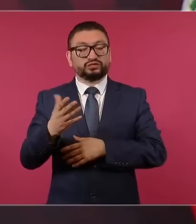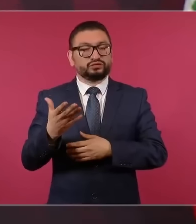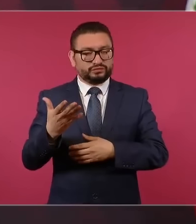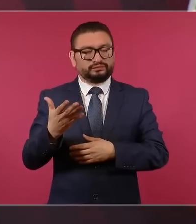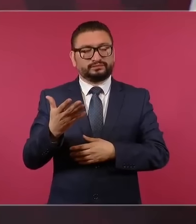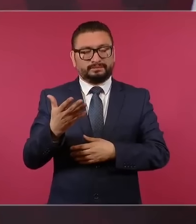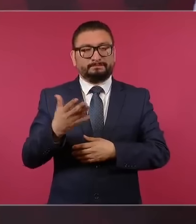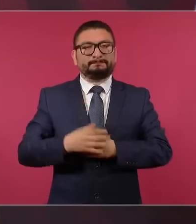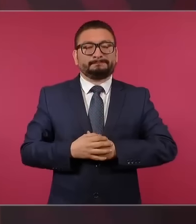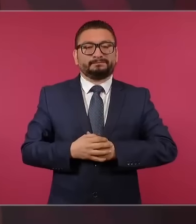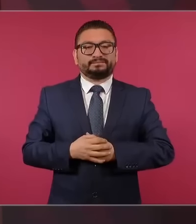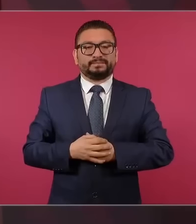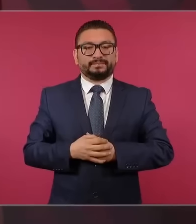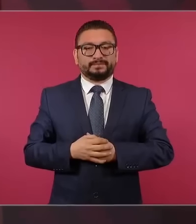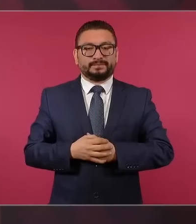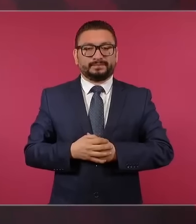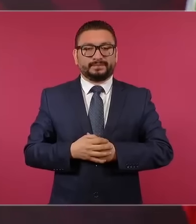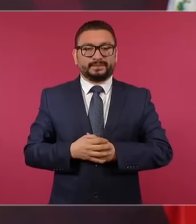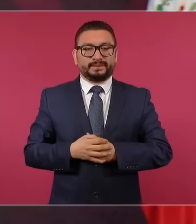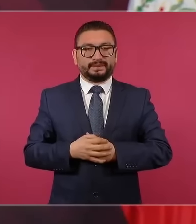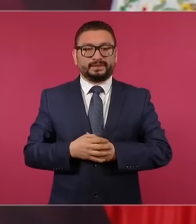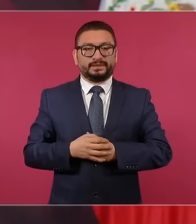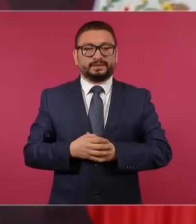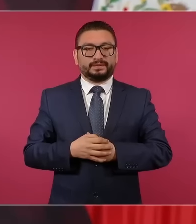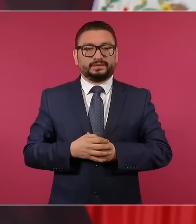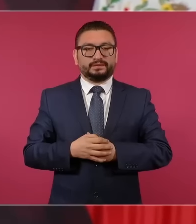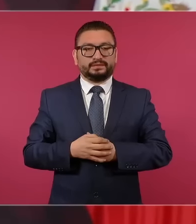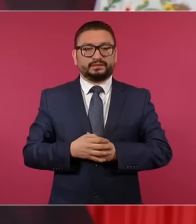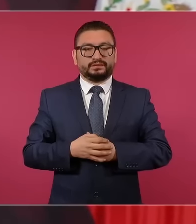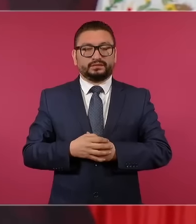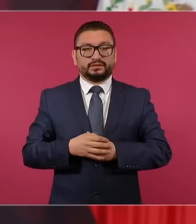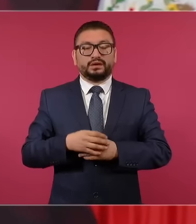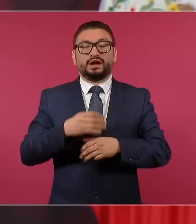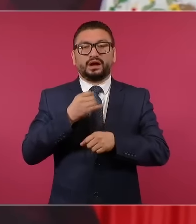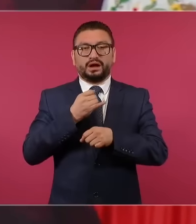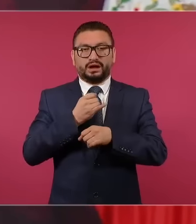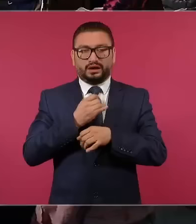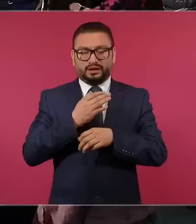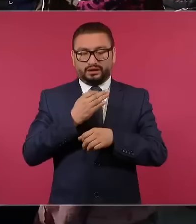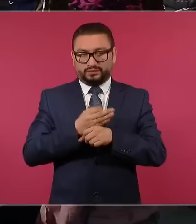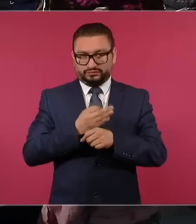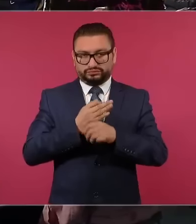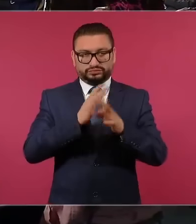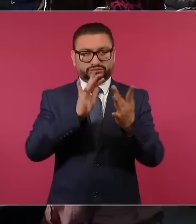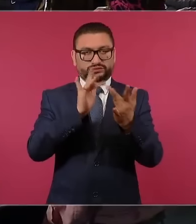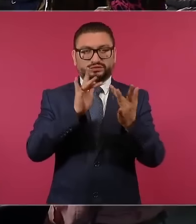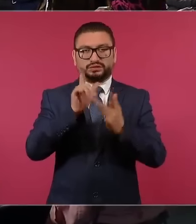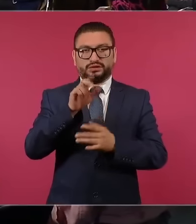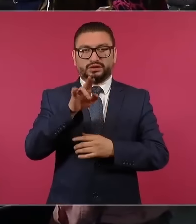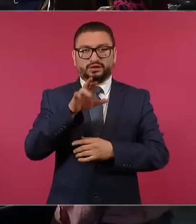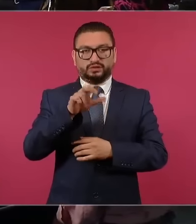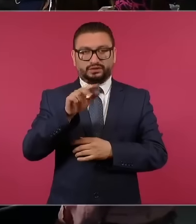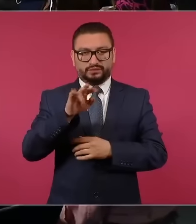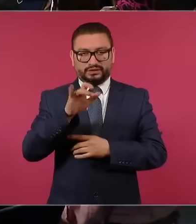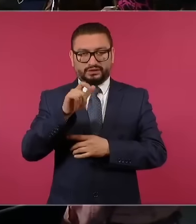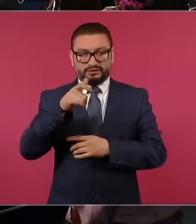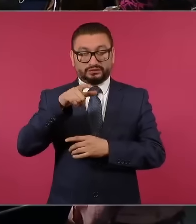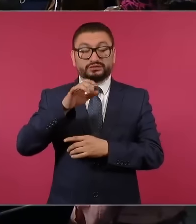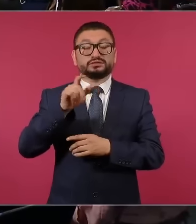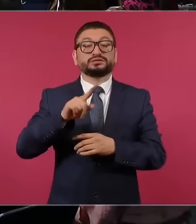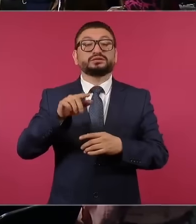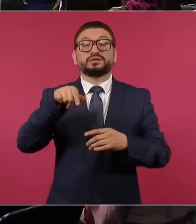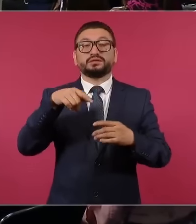vamos a comunicarnos con Laura Velasco y vamos también a